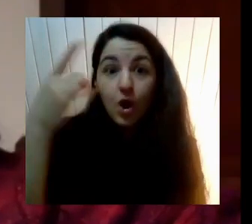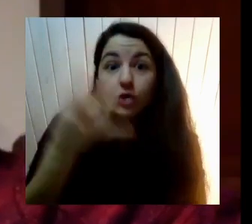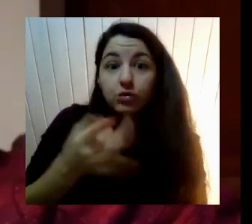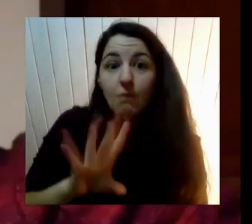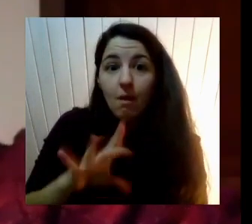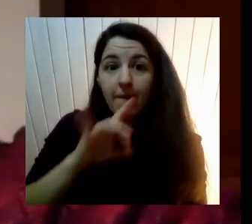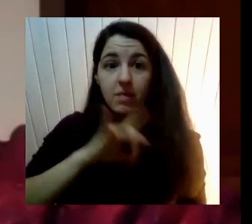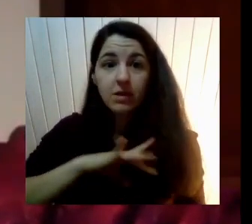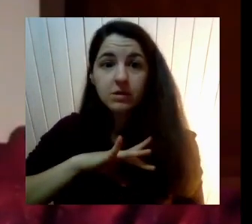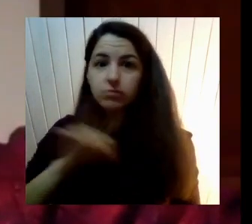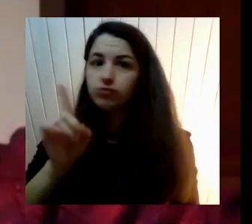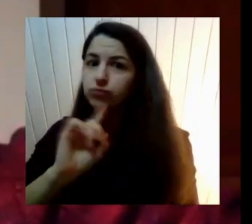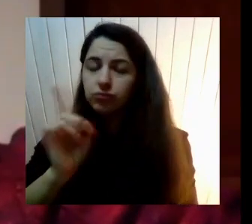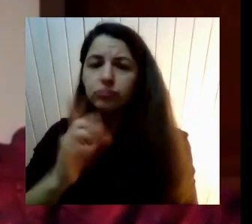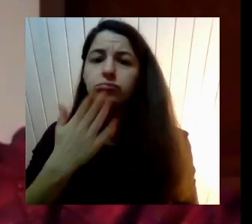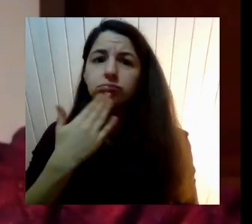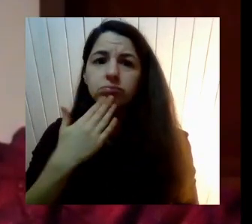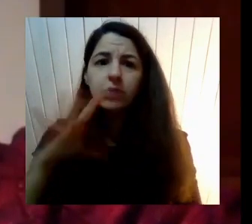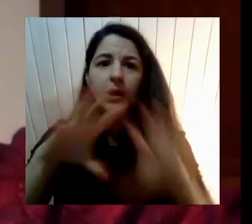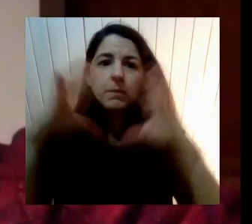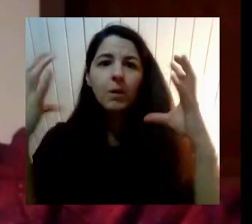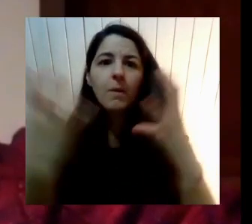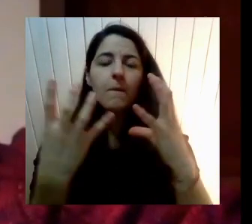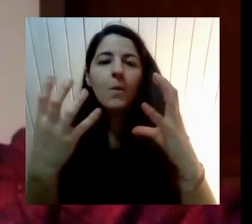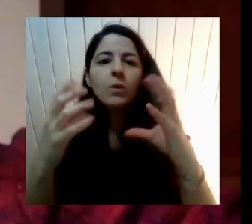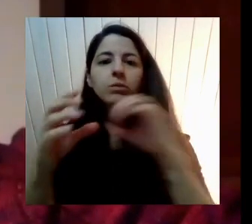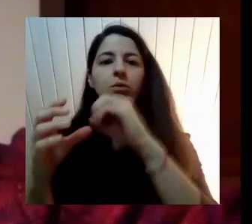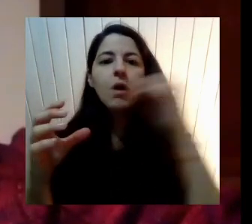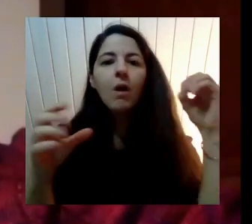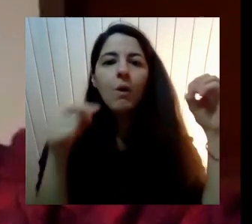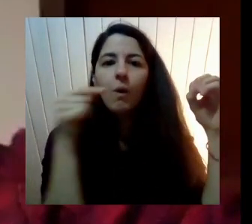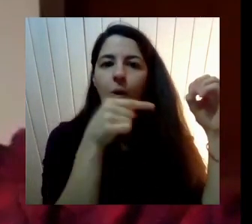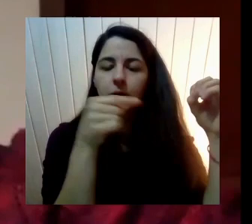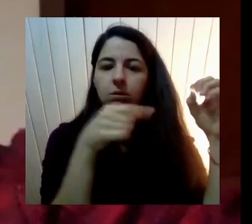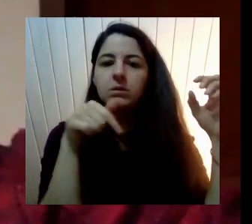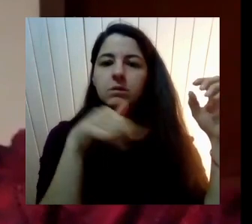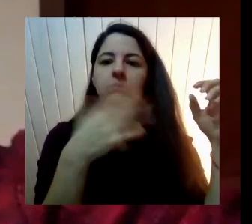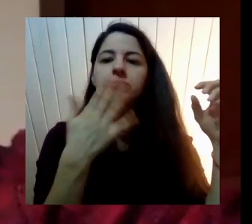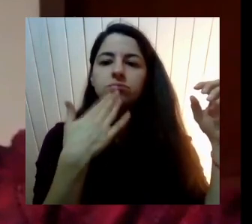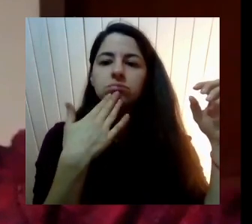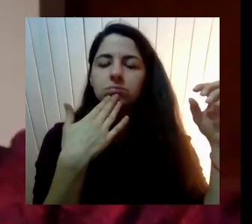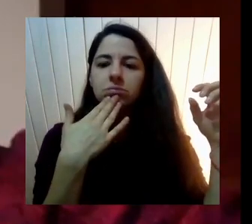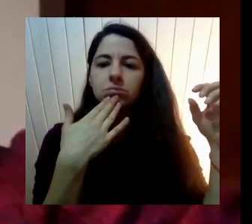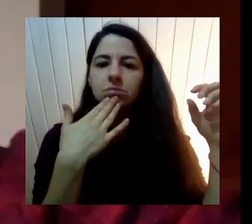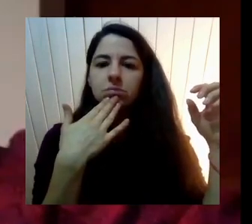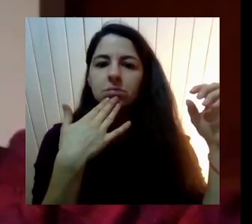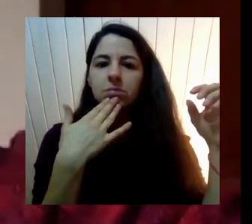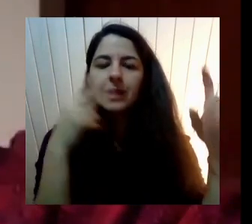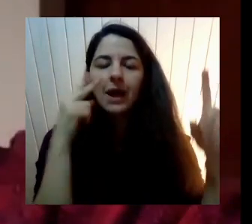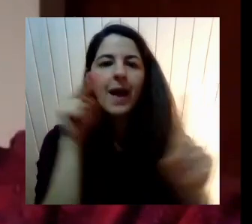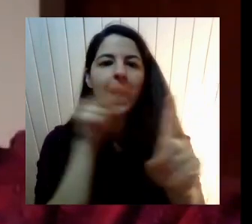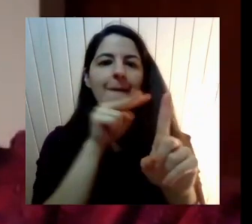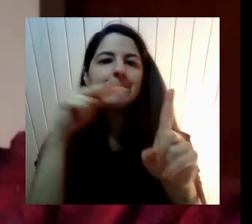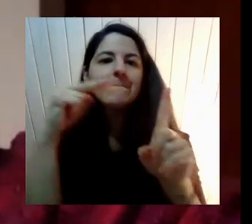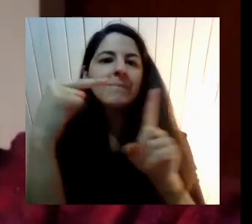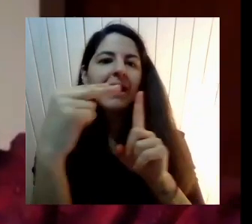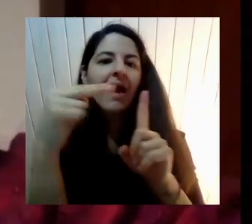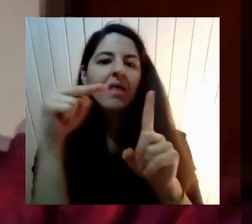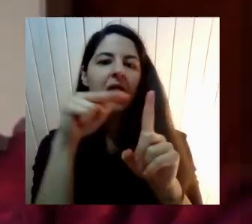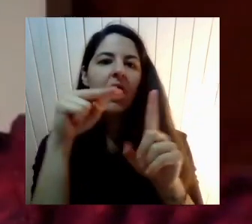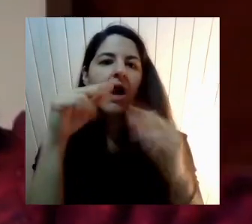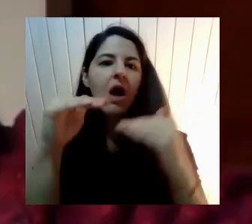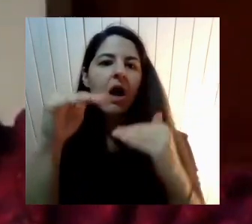occidental En ese sentido De la mirada Adultocéntrica Que opera